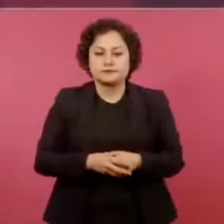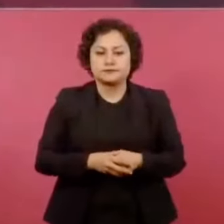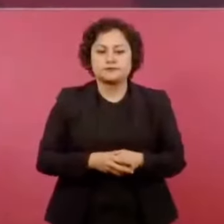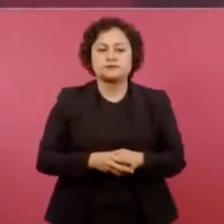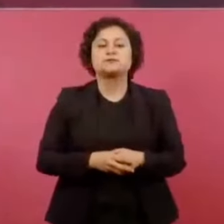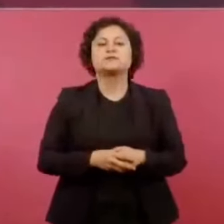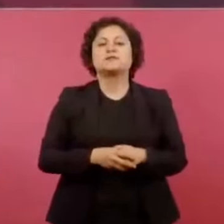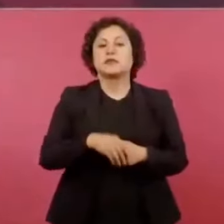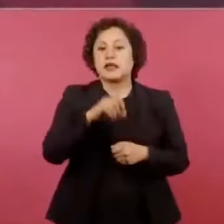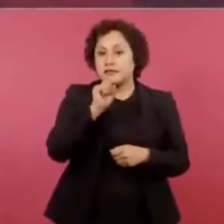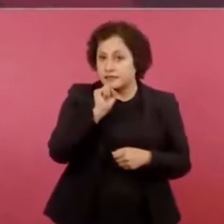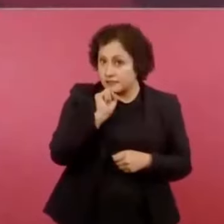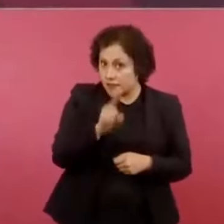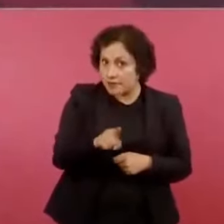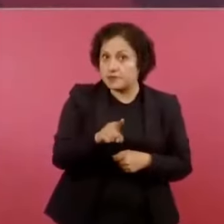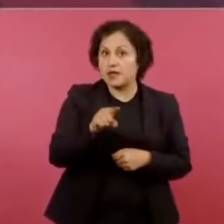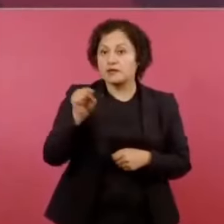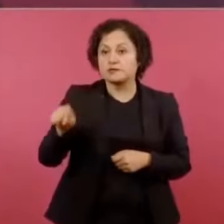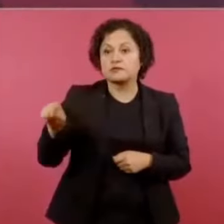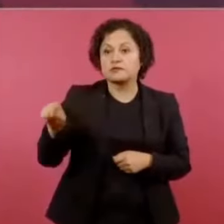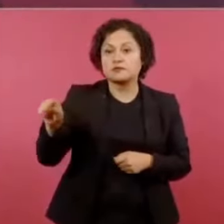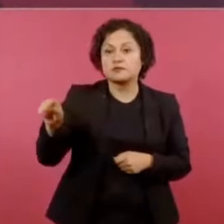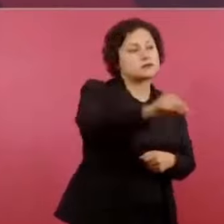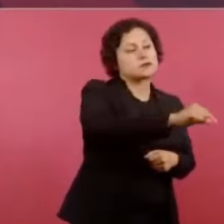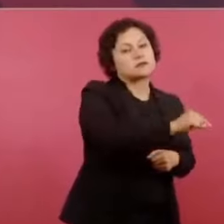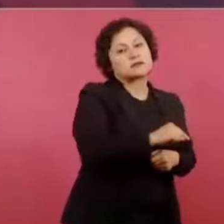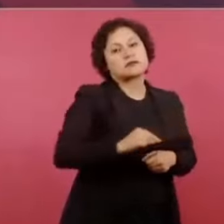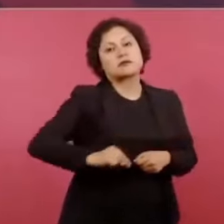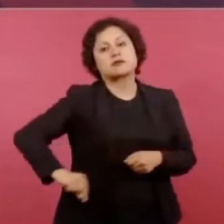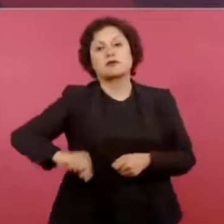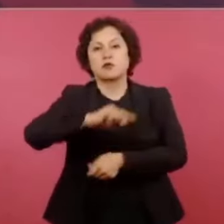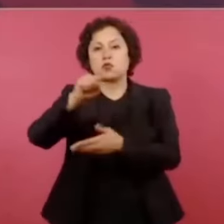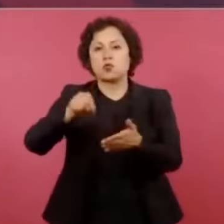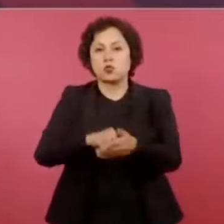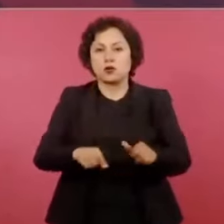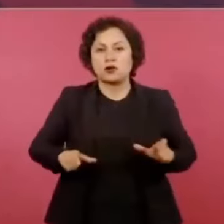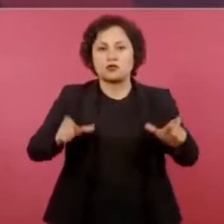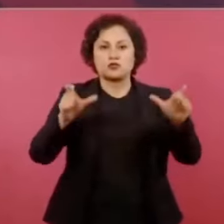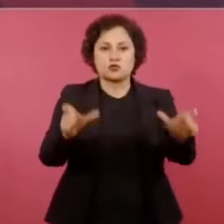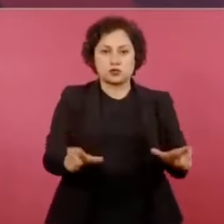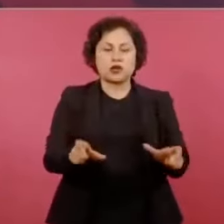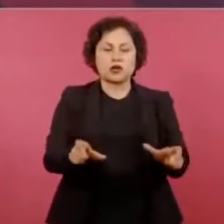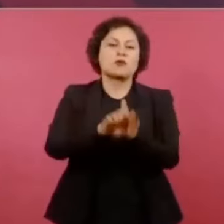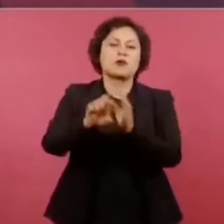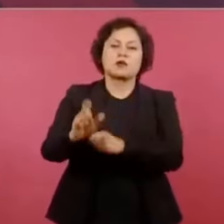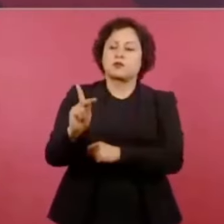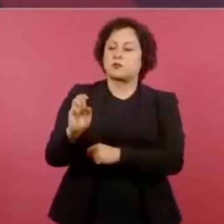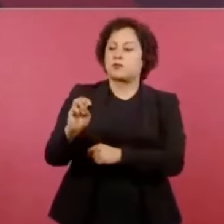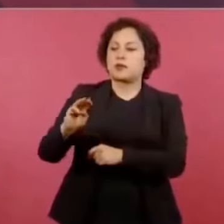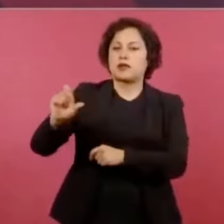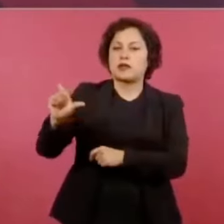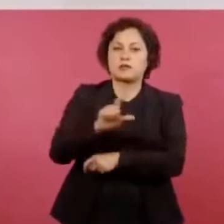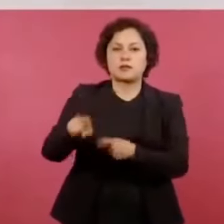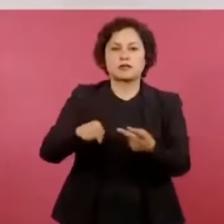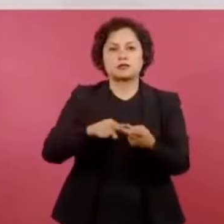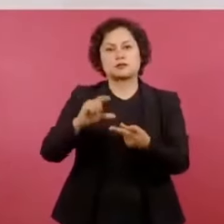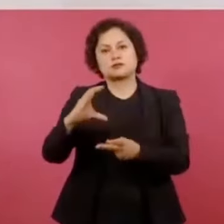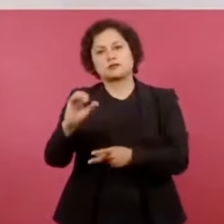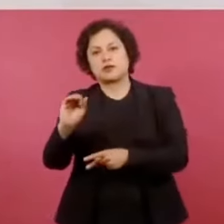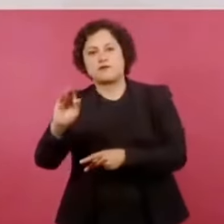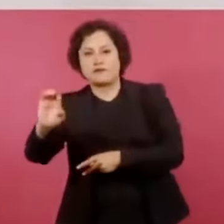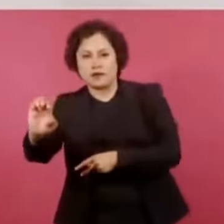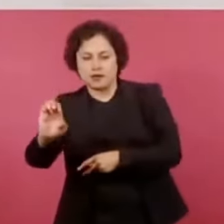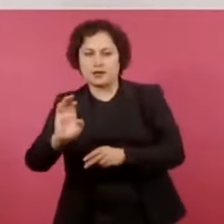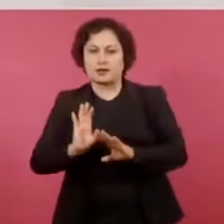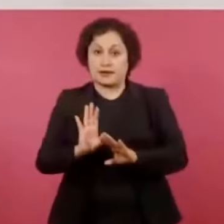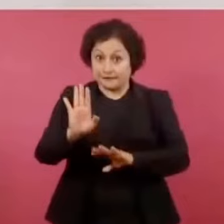En instalaciones estratégicas como las de Pemex, la Comisión Federal de Electricidad, fíjense,